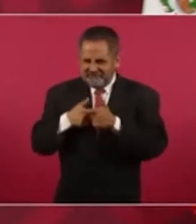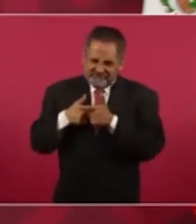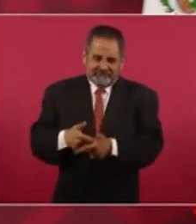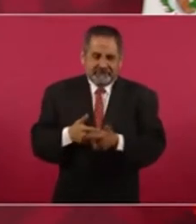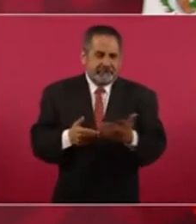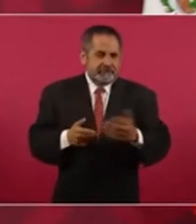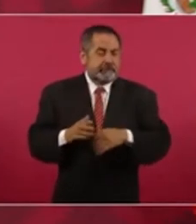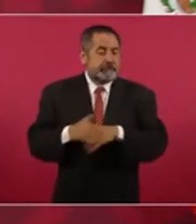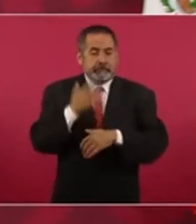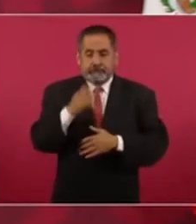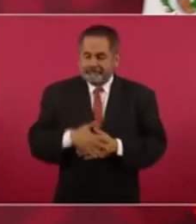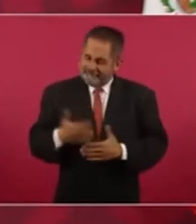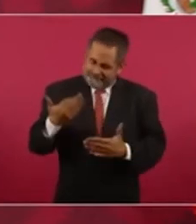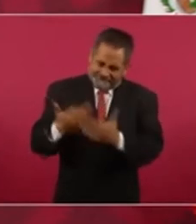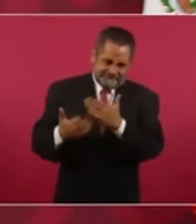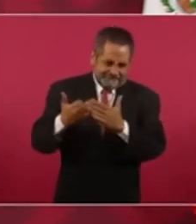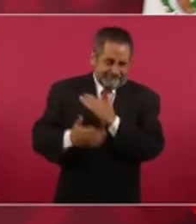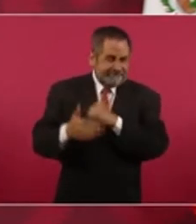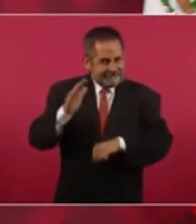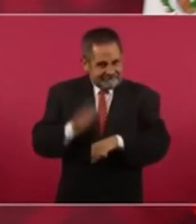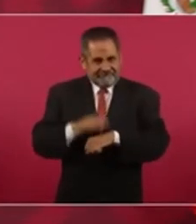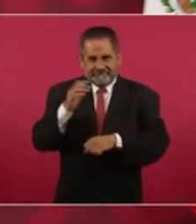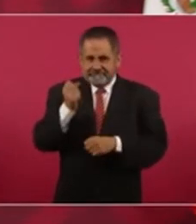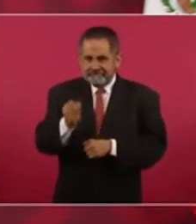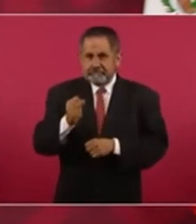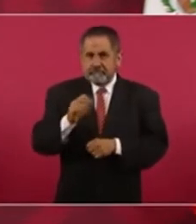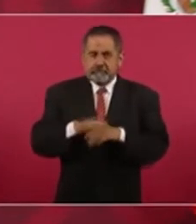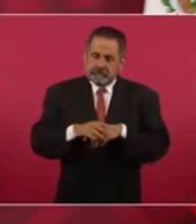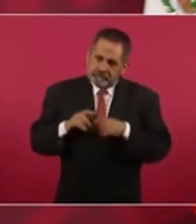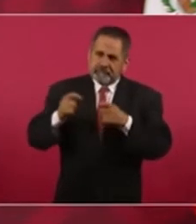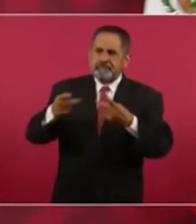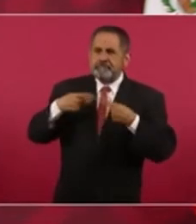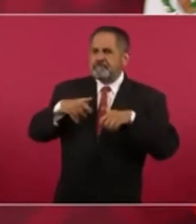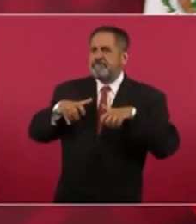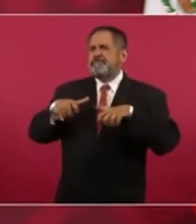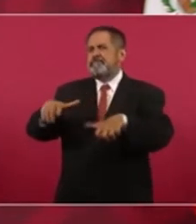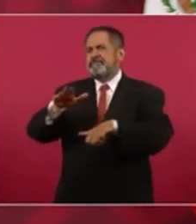porque hace falta darle más al pueblo